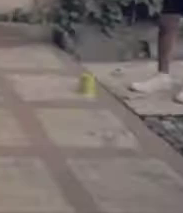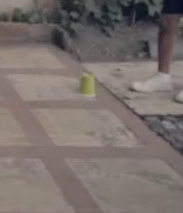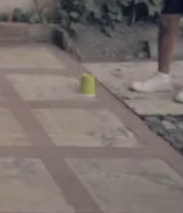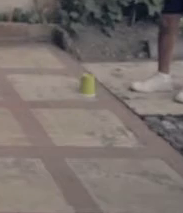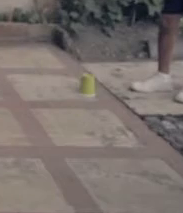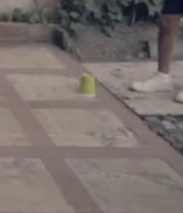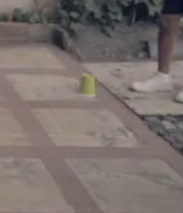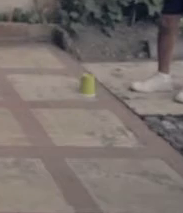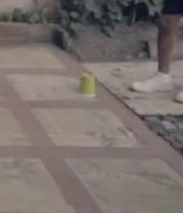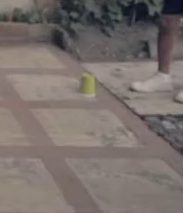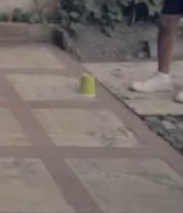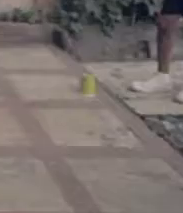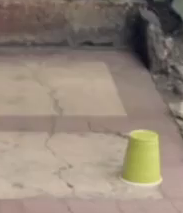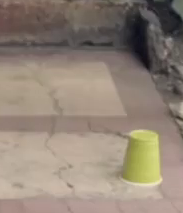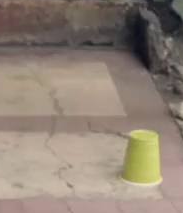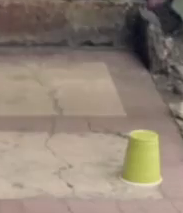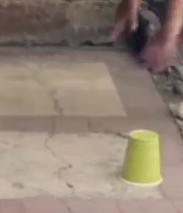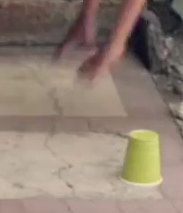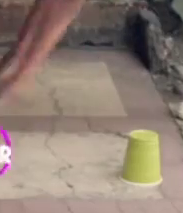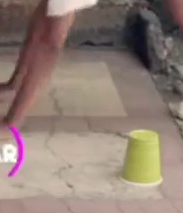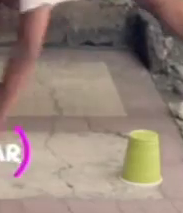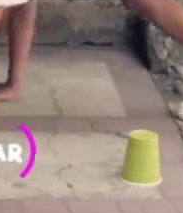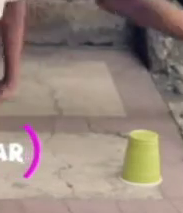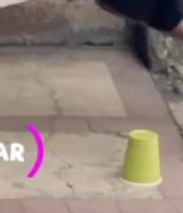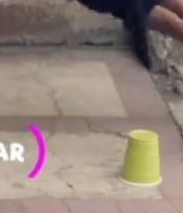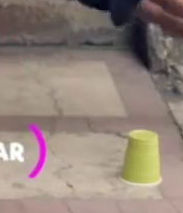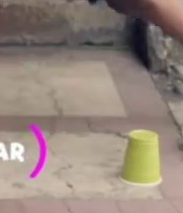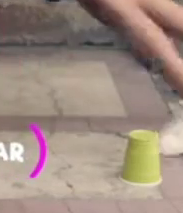A Través Años.